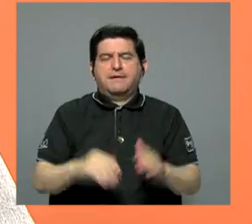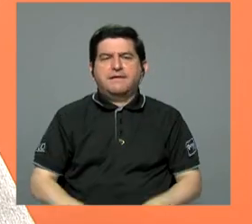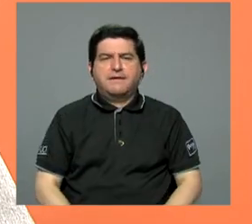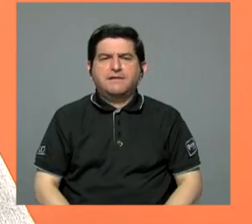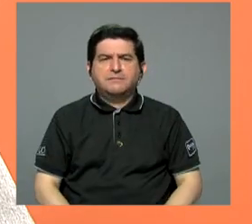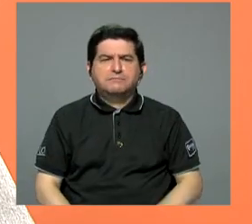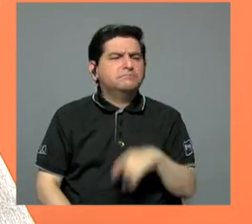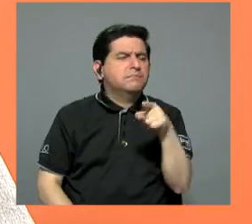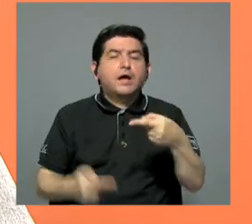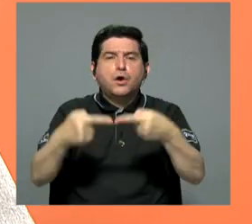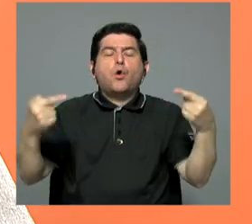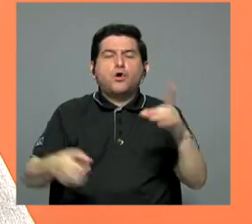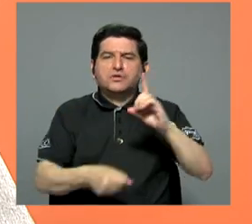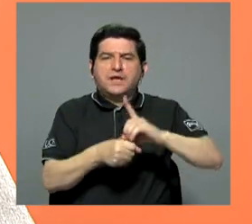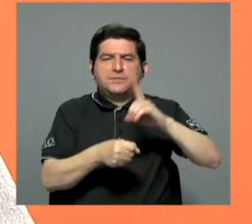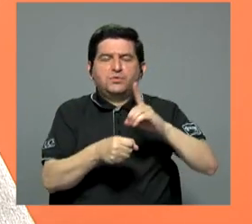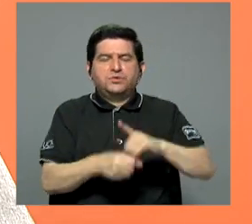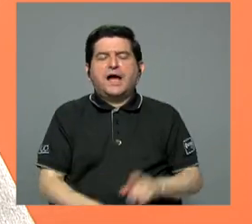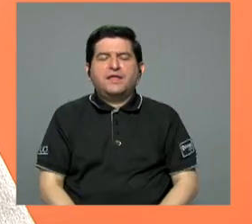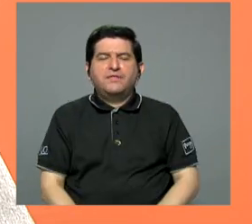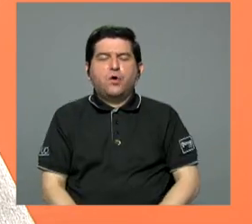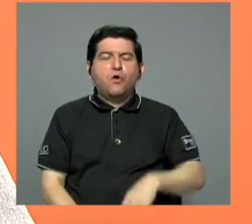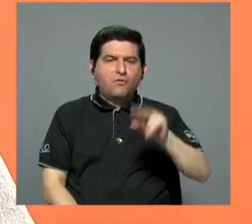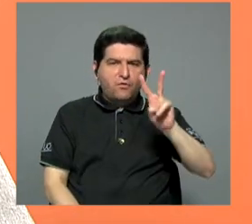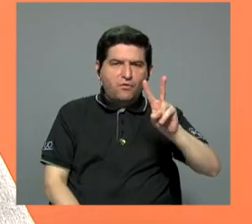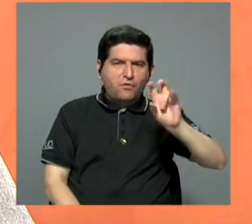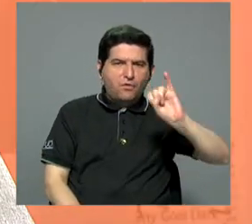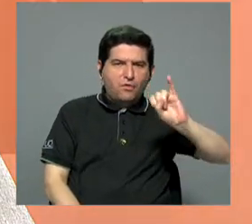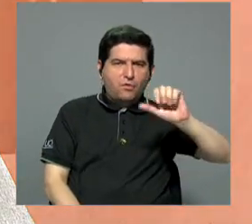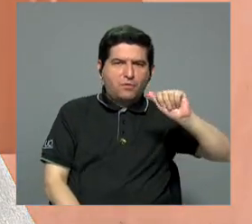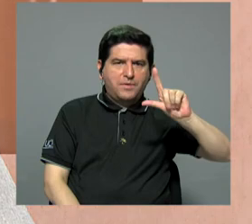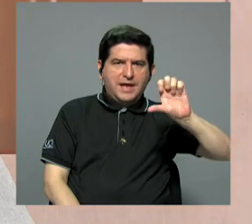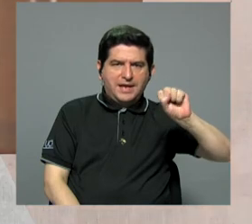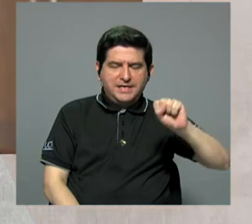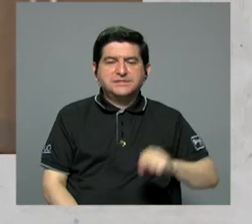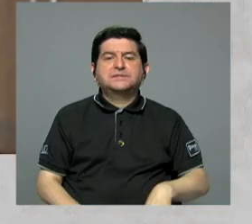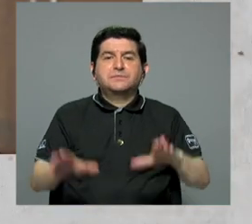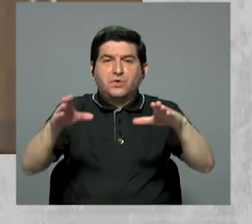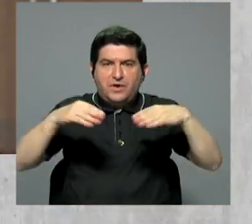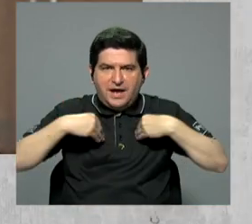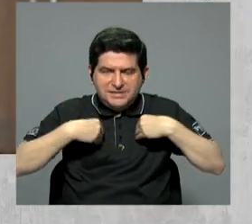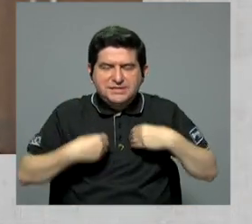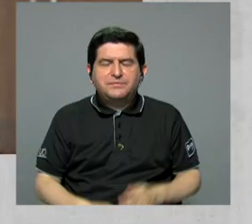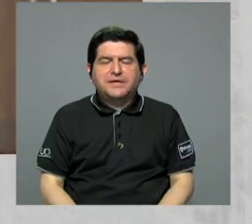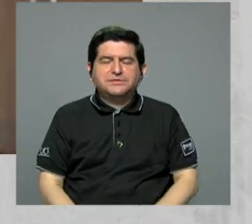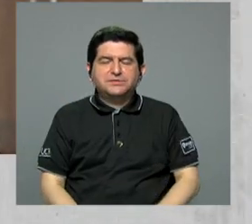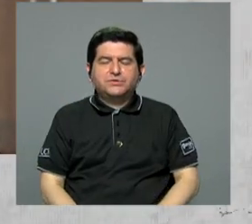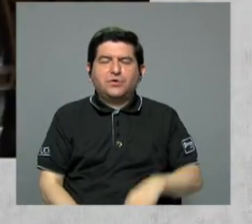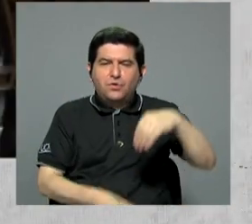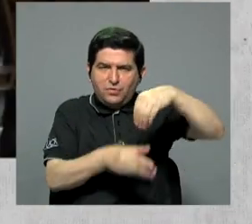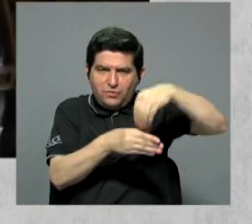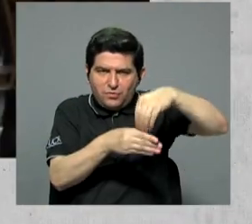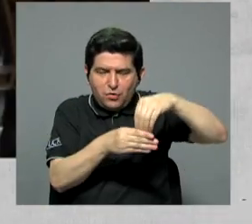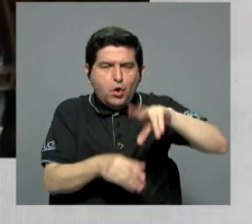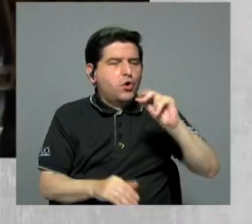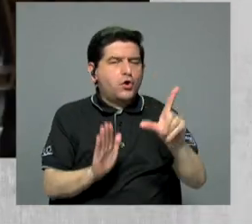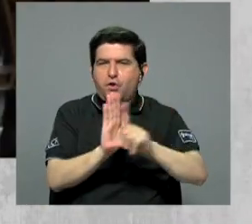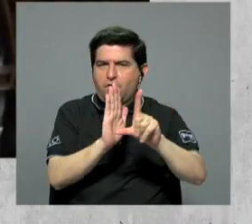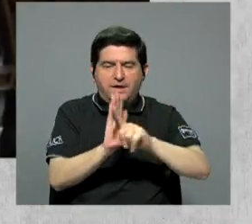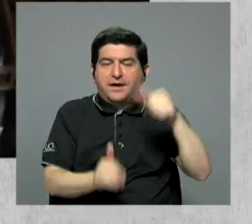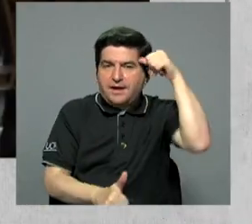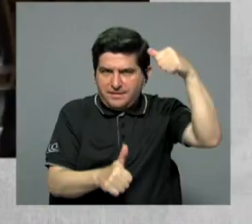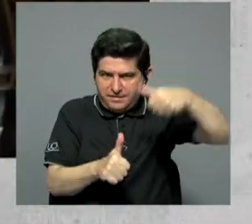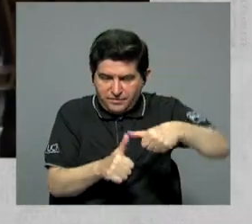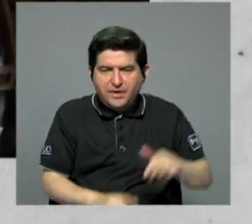tiene una investigación en contra del diputado Viales por el presunto delito de recepción de contribuciones ilegales. Este caso pues